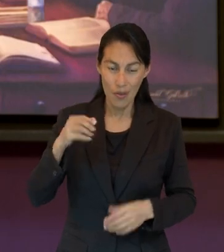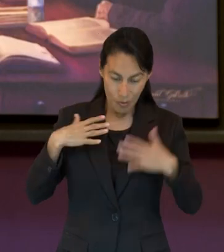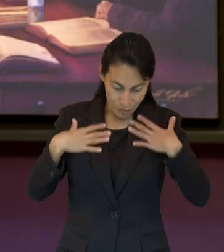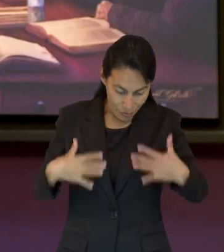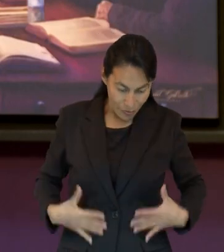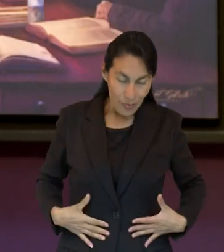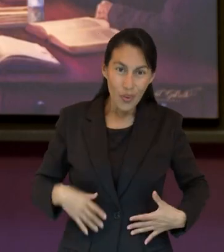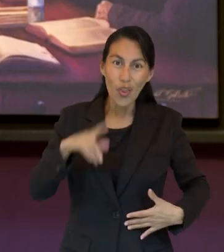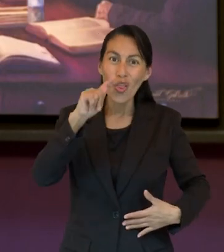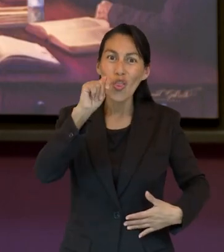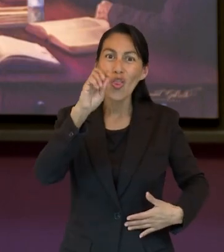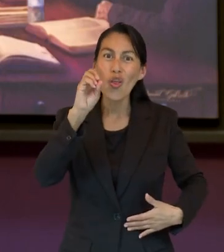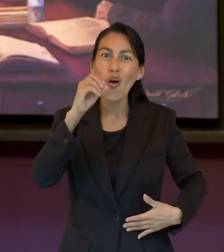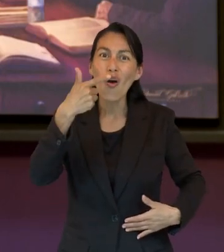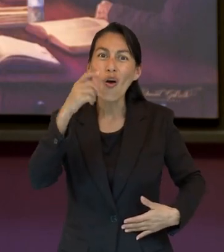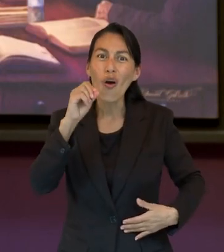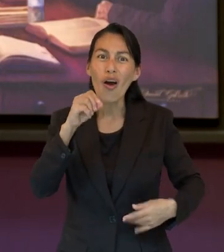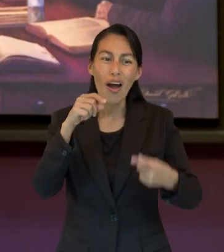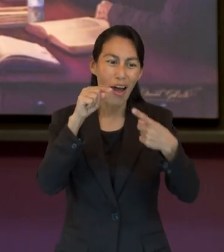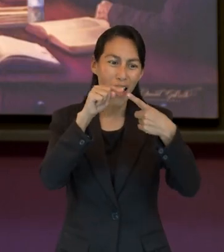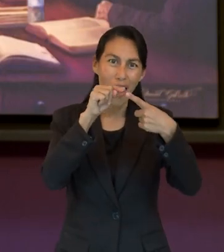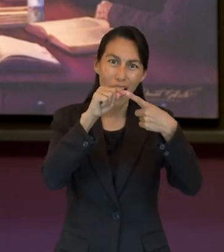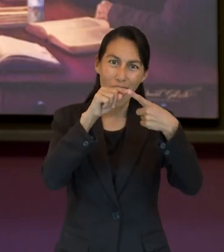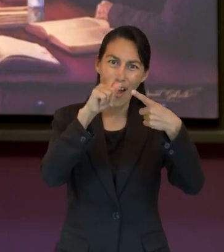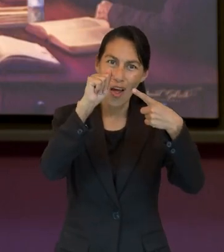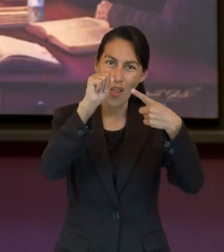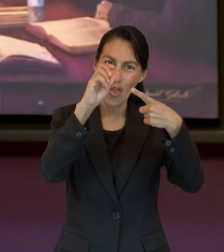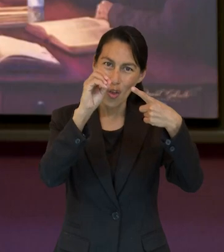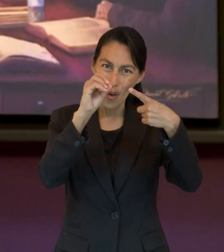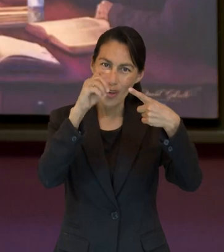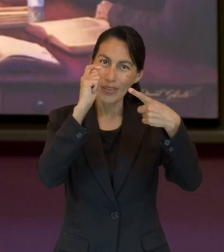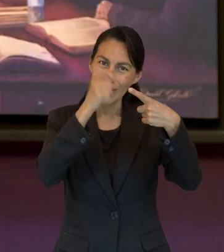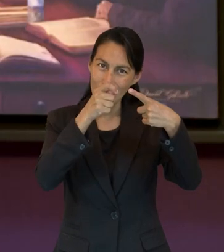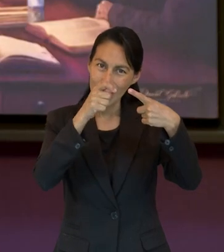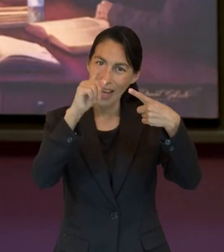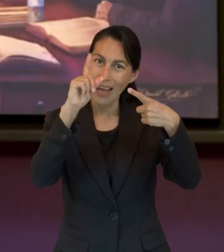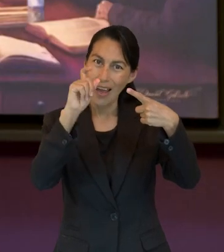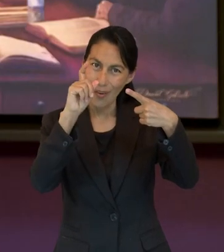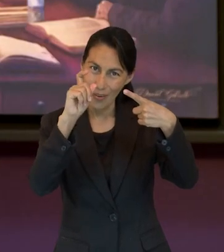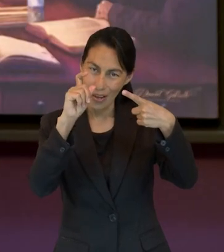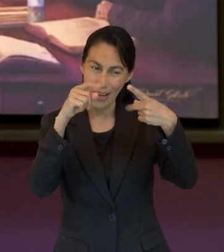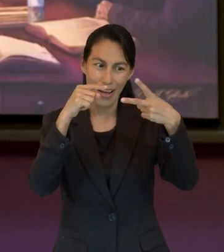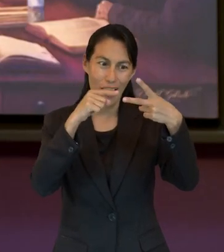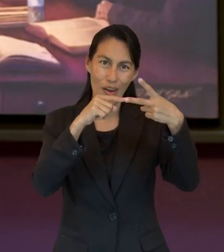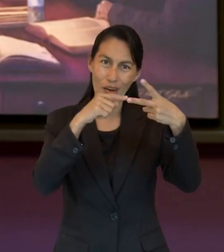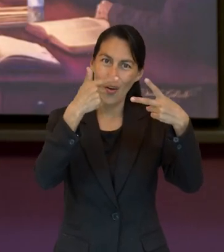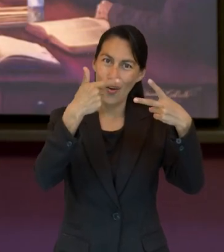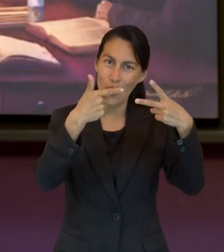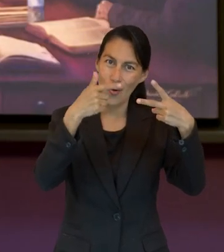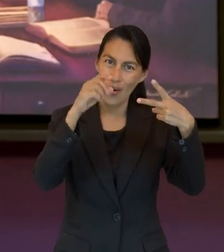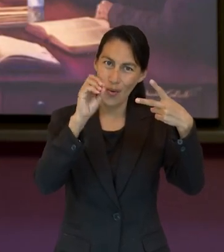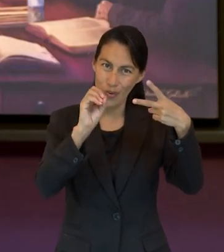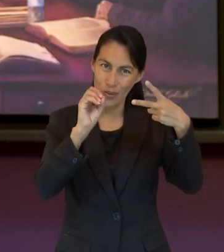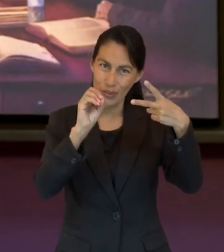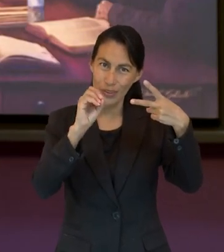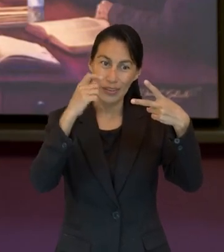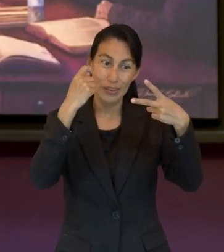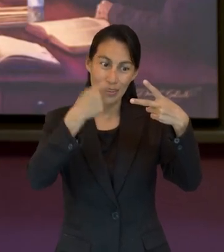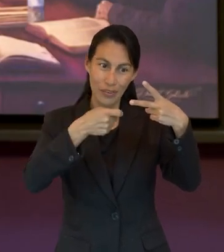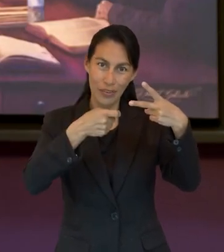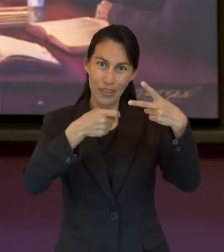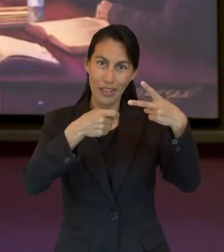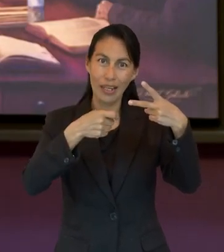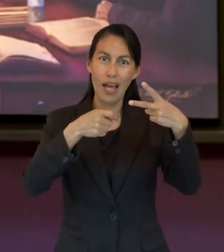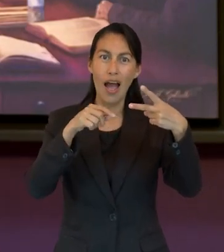que es de Togo. Togo significa dos cosas. To es agua y